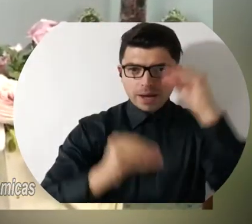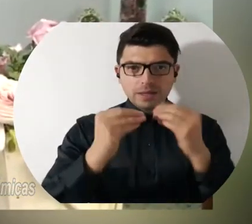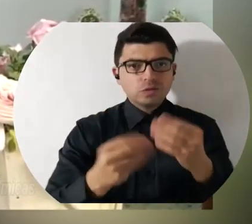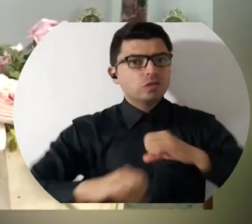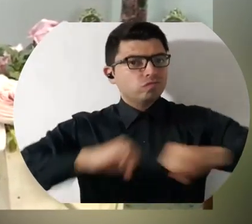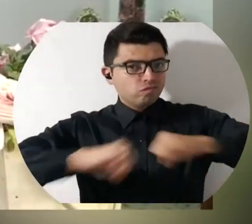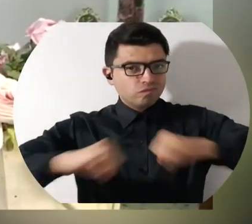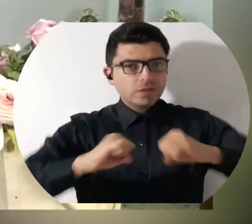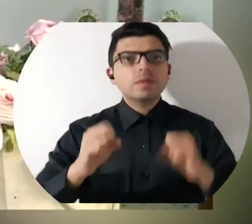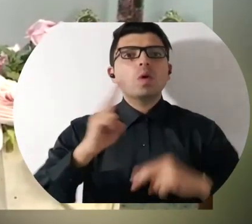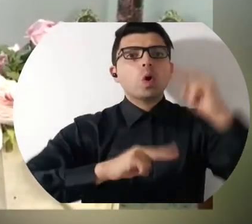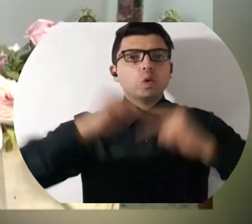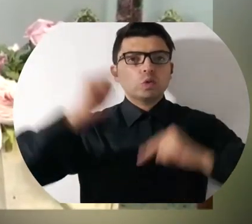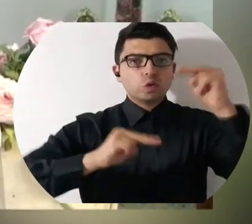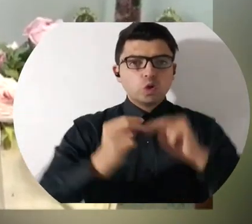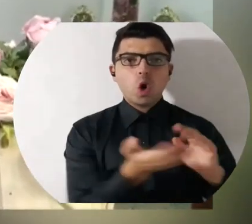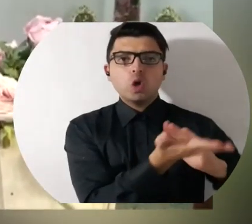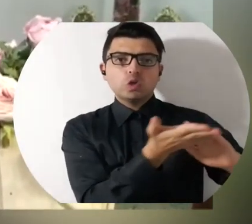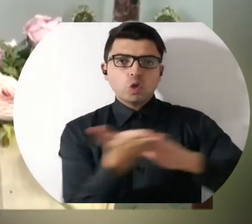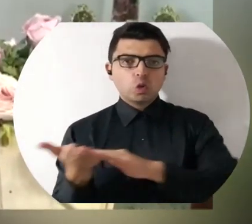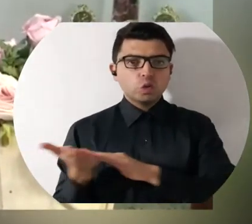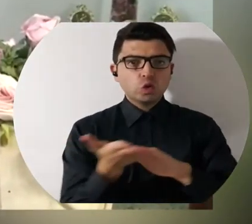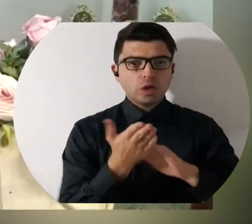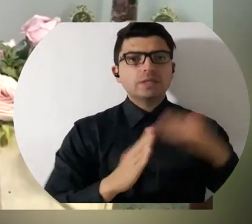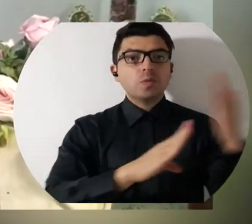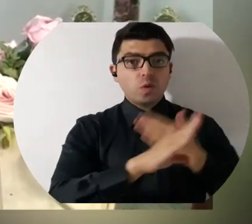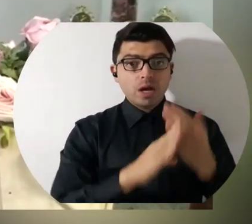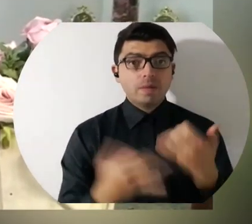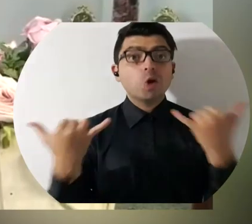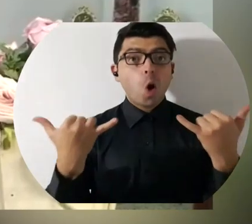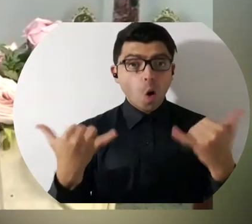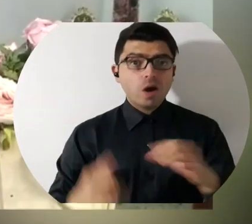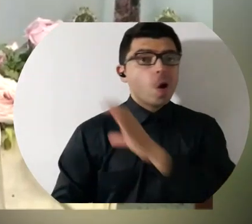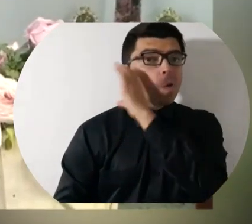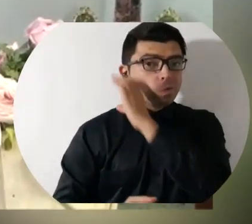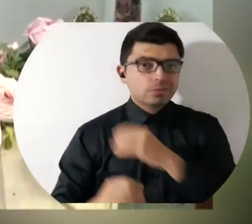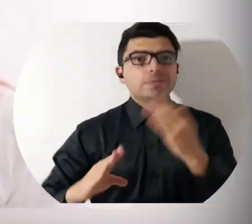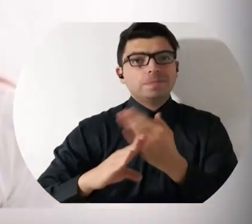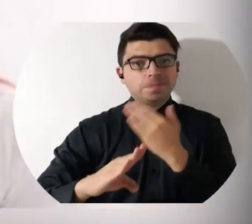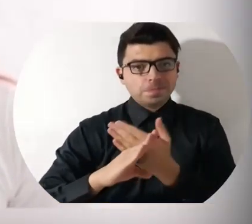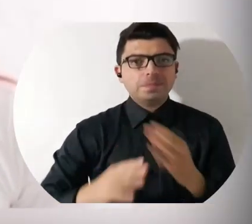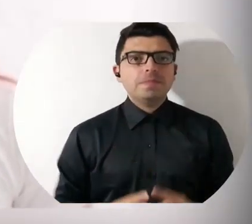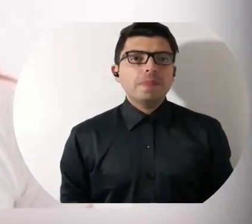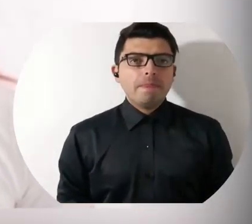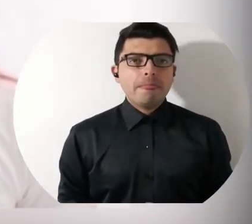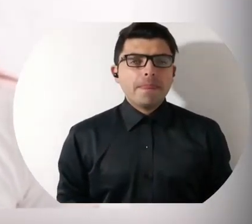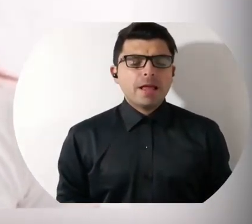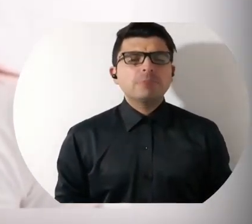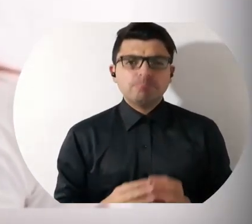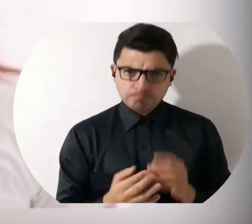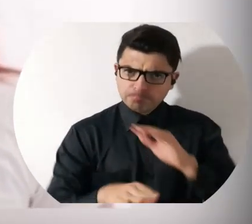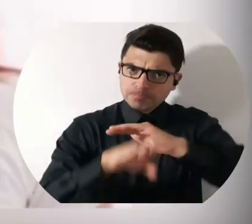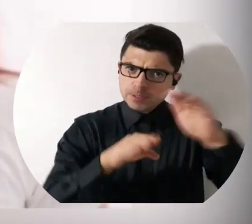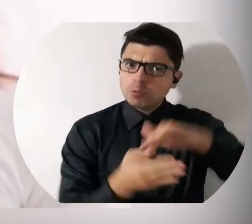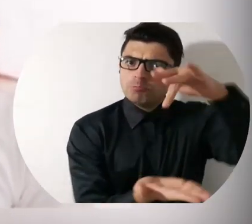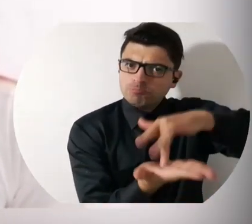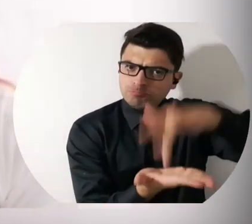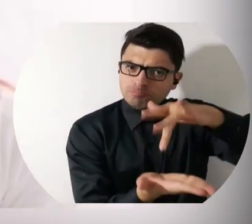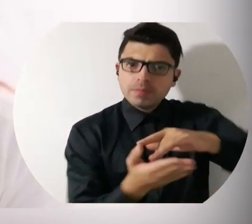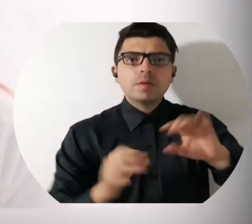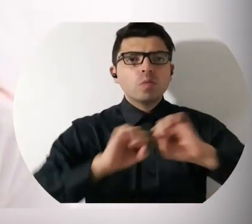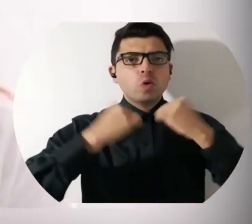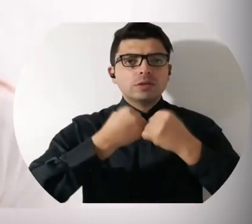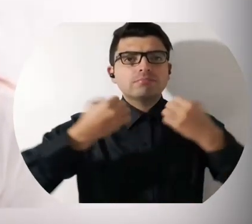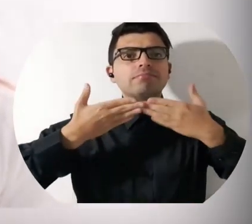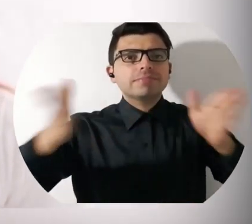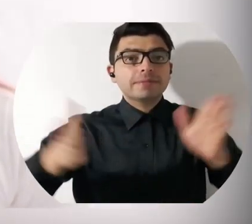sé parte activa en la construcción de soluciones de los problemas que hoy nos aquejan. Los invito a que participemos en estos espacios de